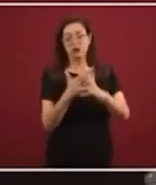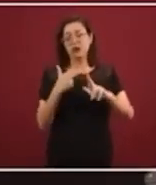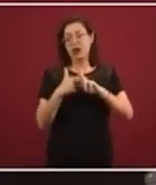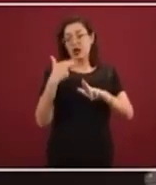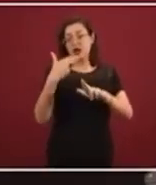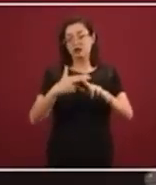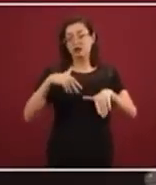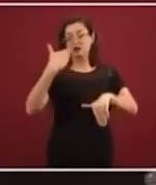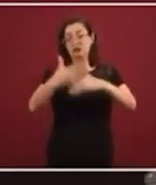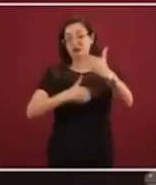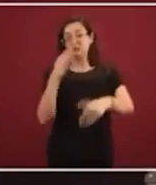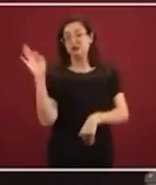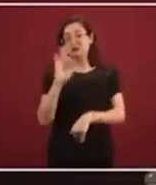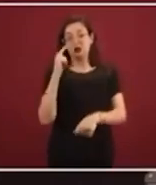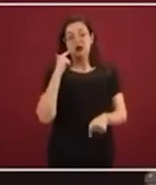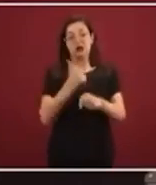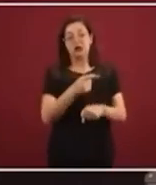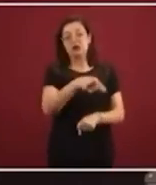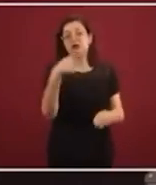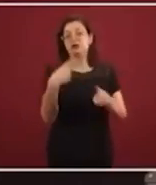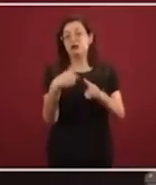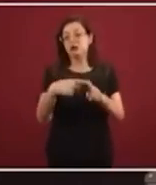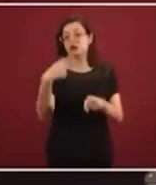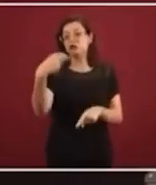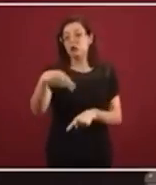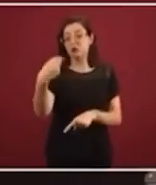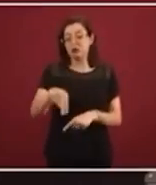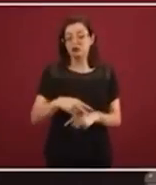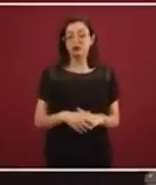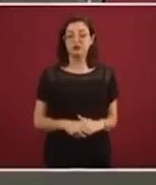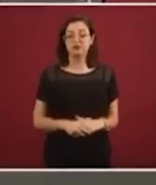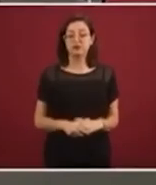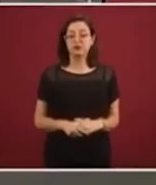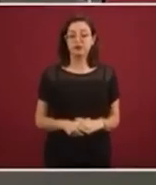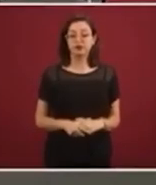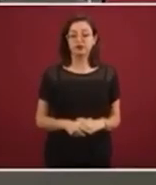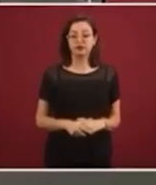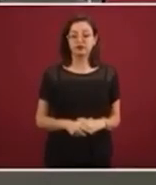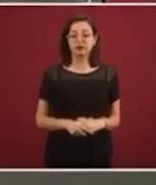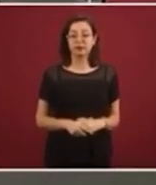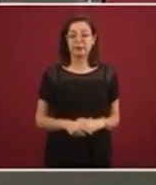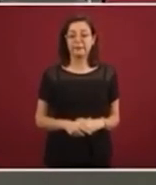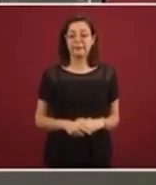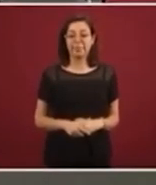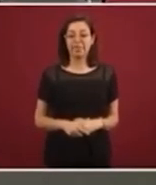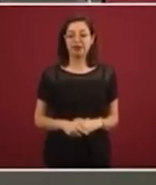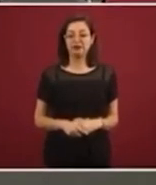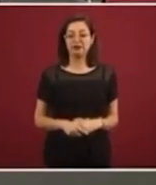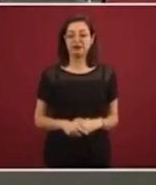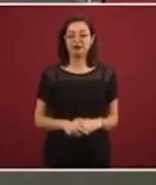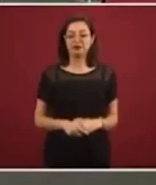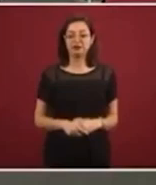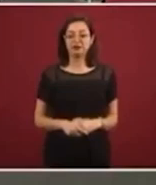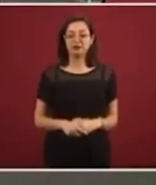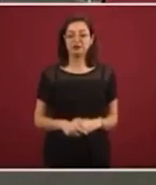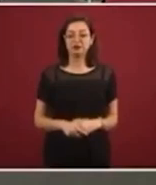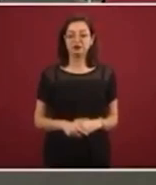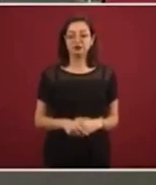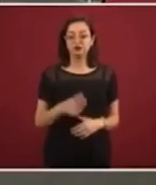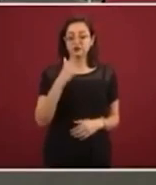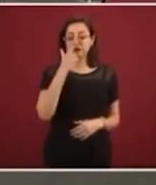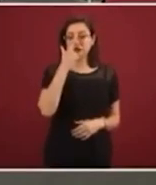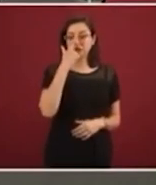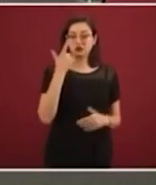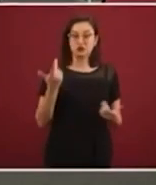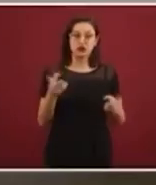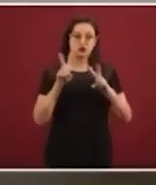identificar a las personas que fallecen. Sobre lo que me pregunta de la conversación